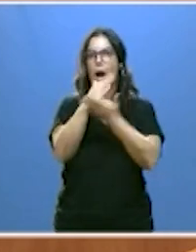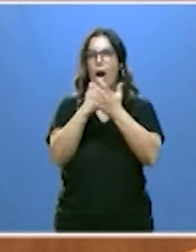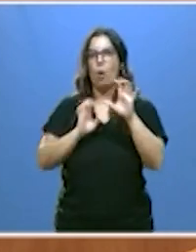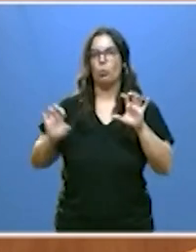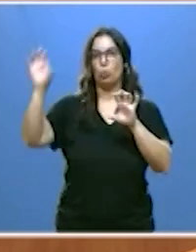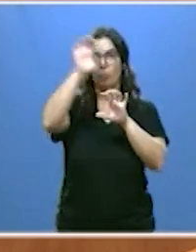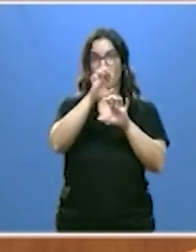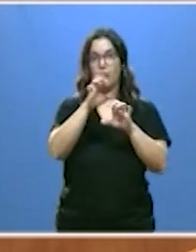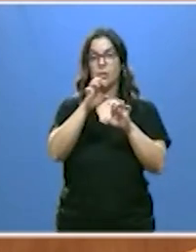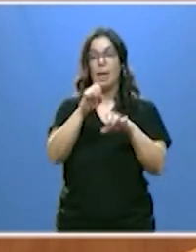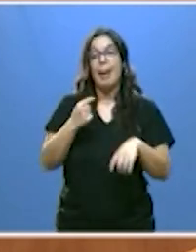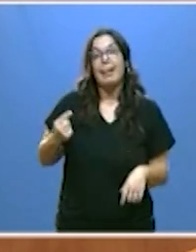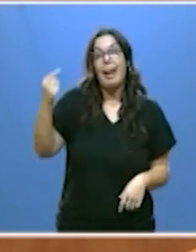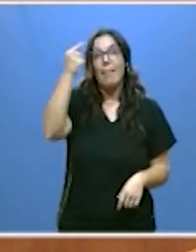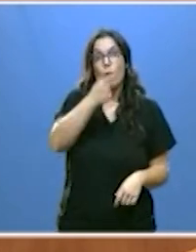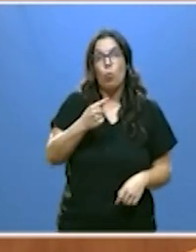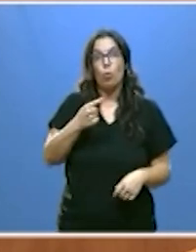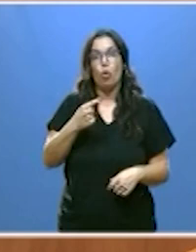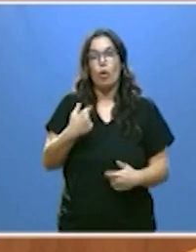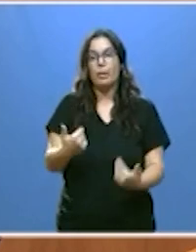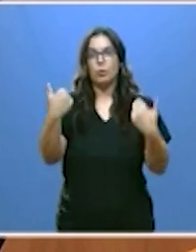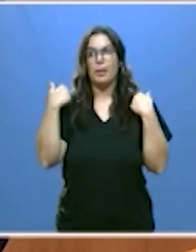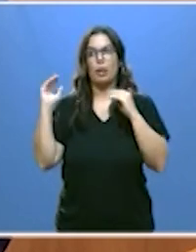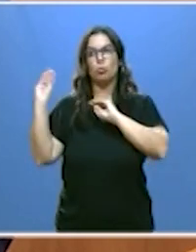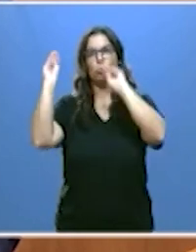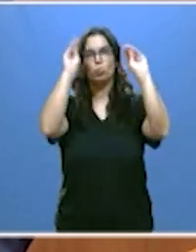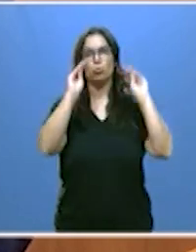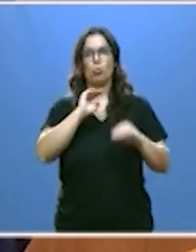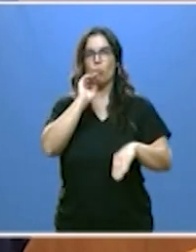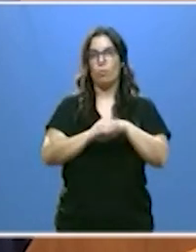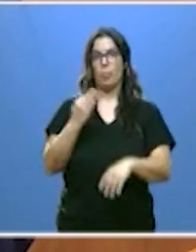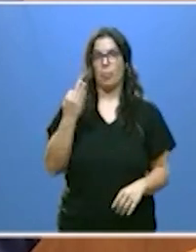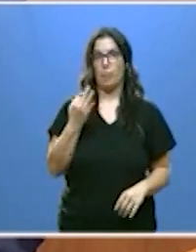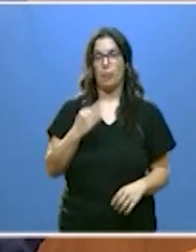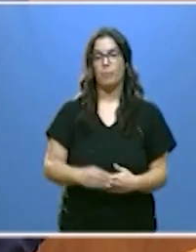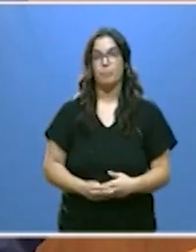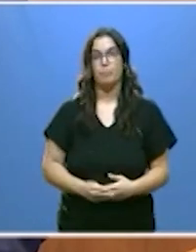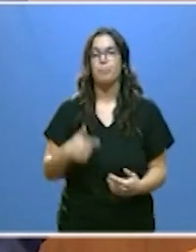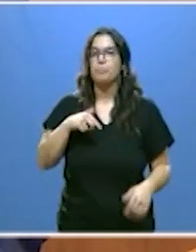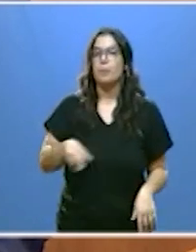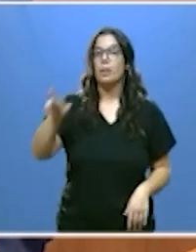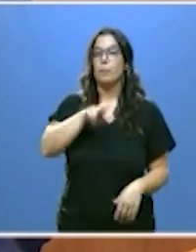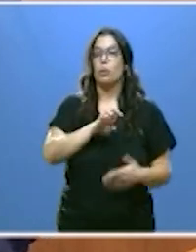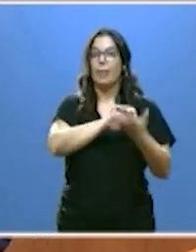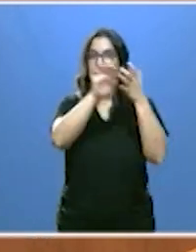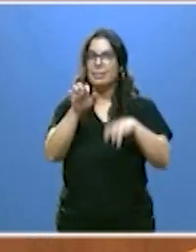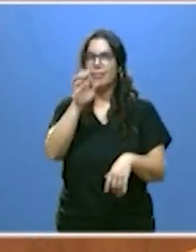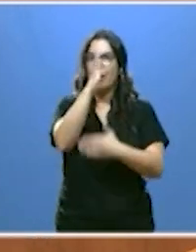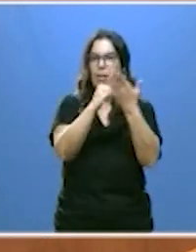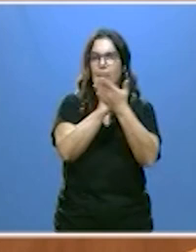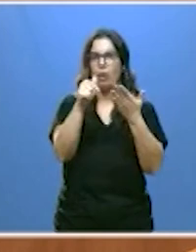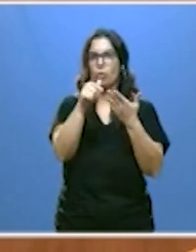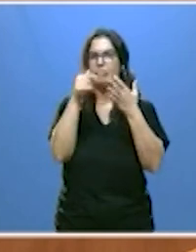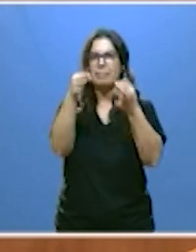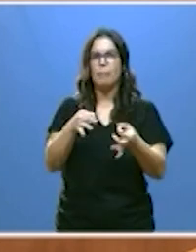cada parte debe asumir su responsabilidad insisto en que Castilla y León ha sido y será